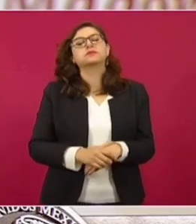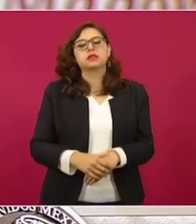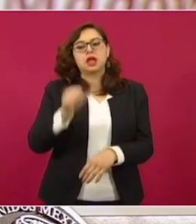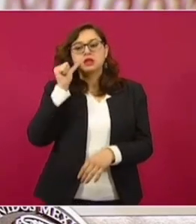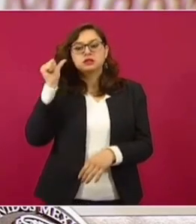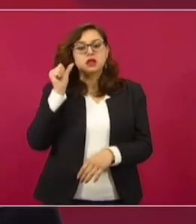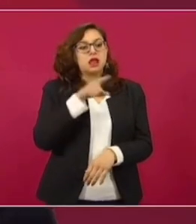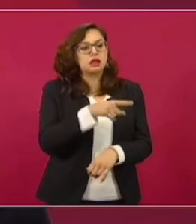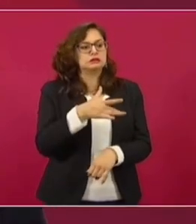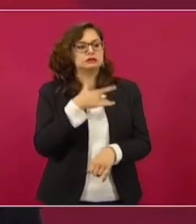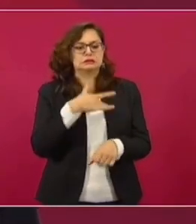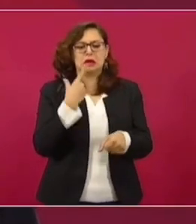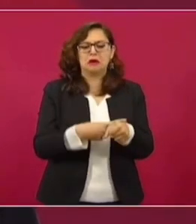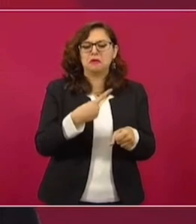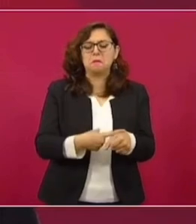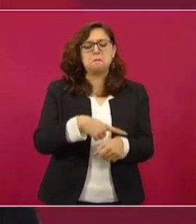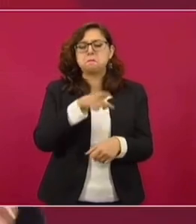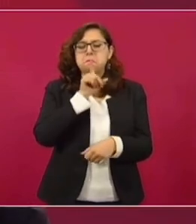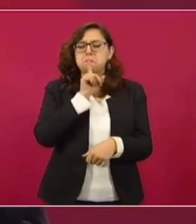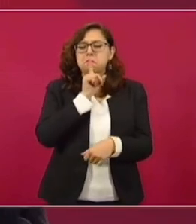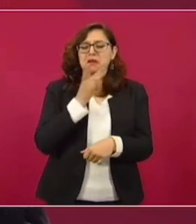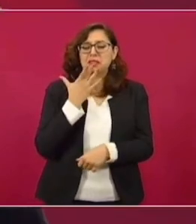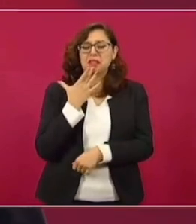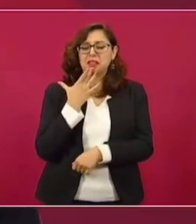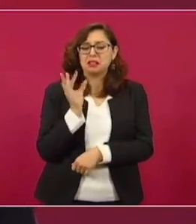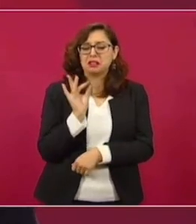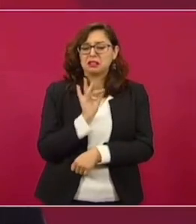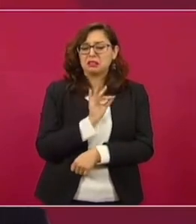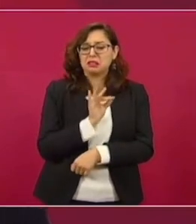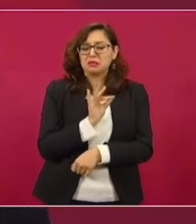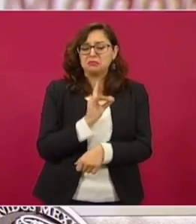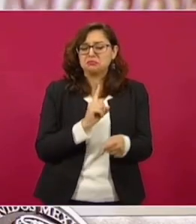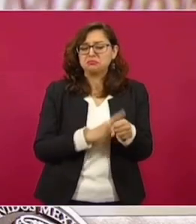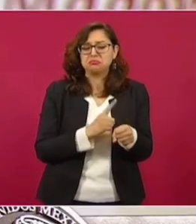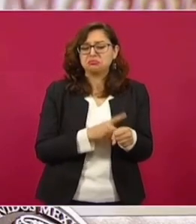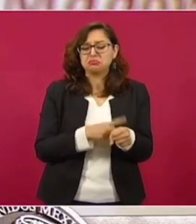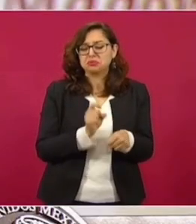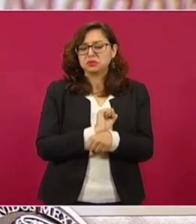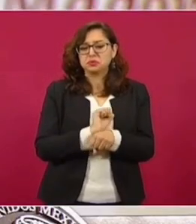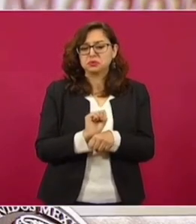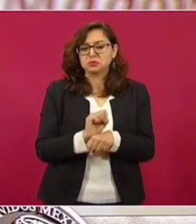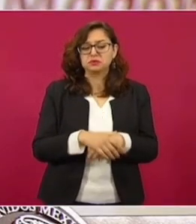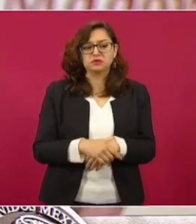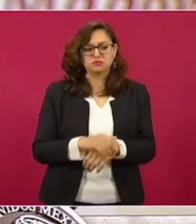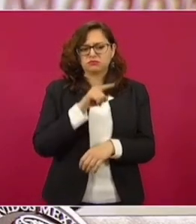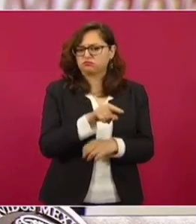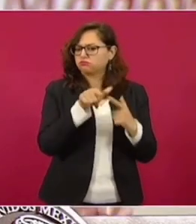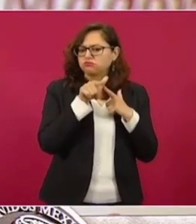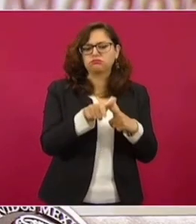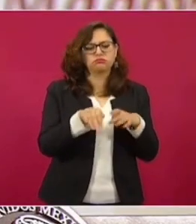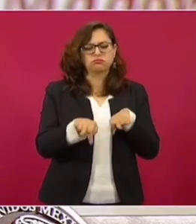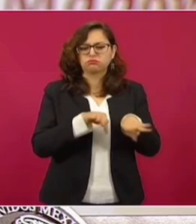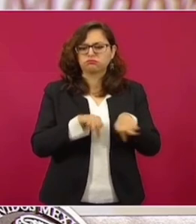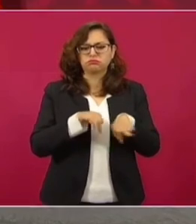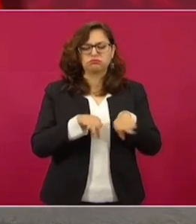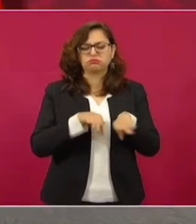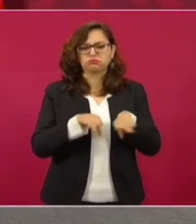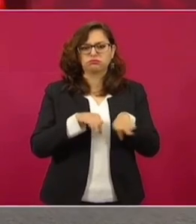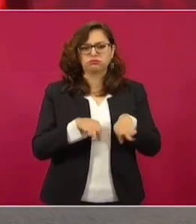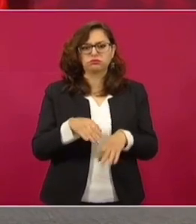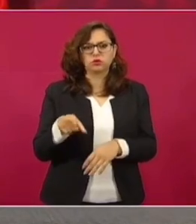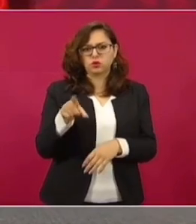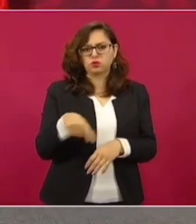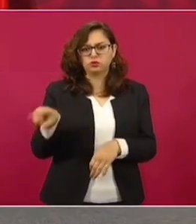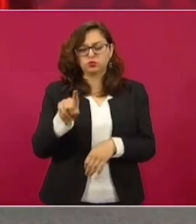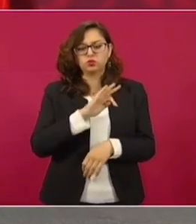los síntomas leves que había manifestado. Se encuentra coordinando los trabajos. Ustedes tuvieron todos,